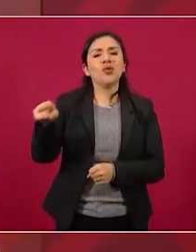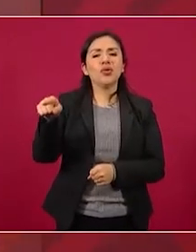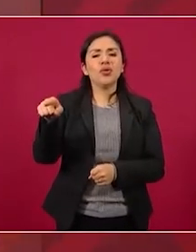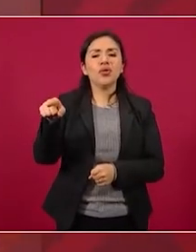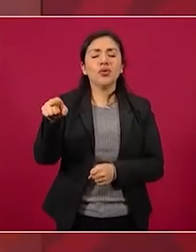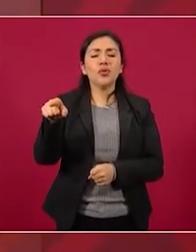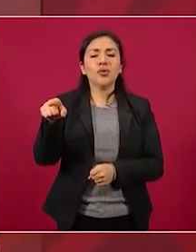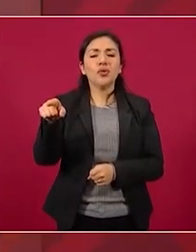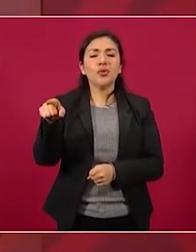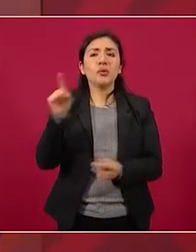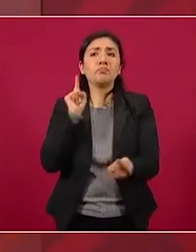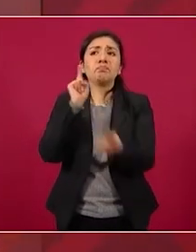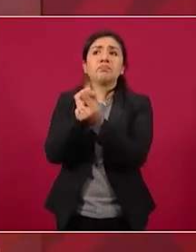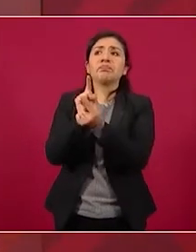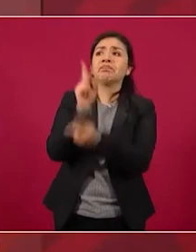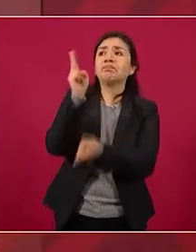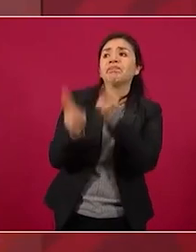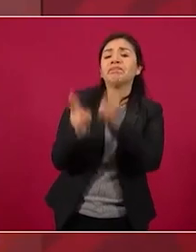y hay